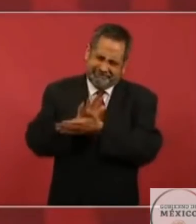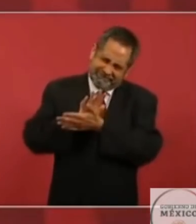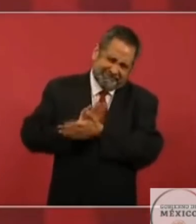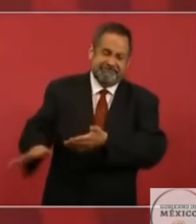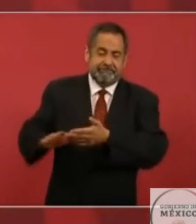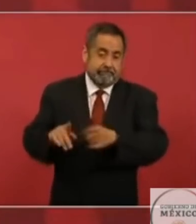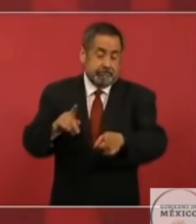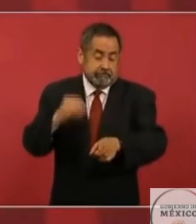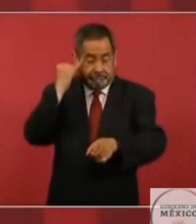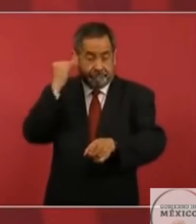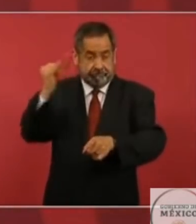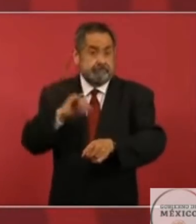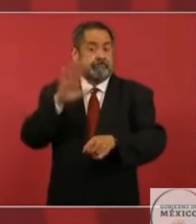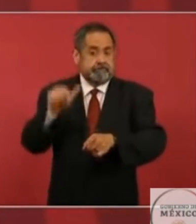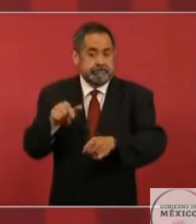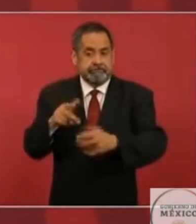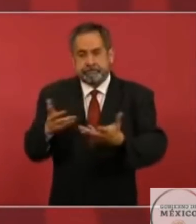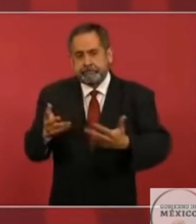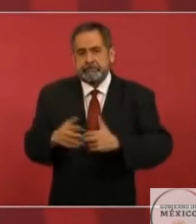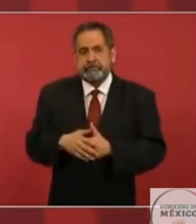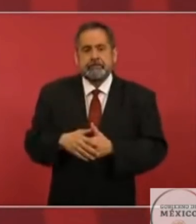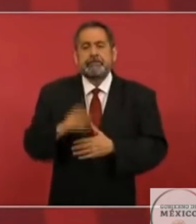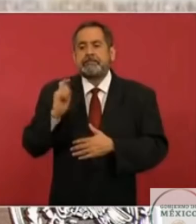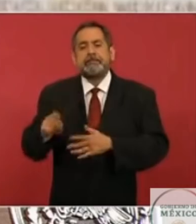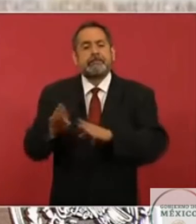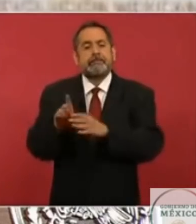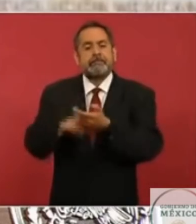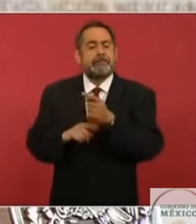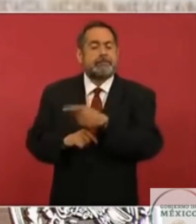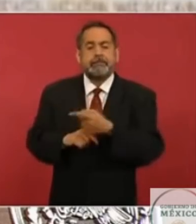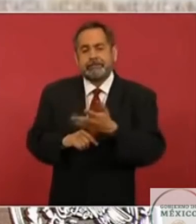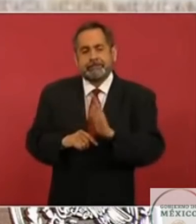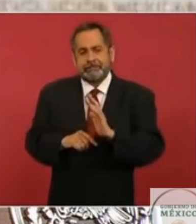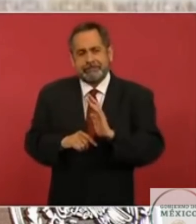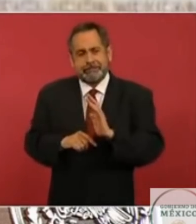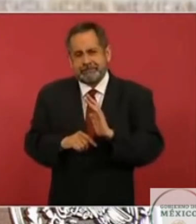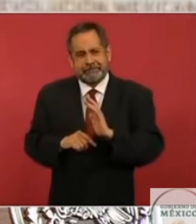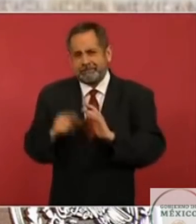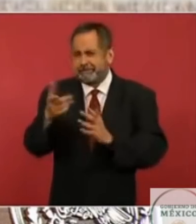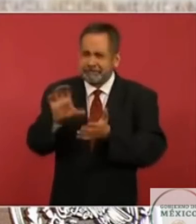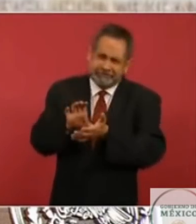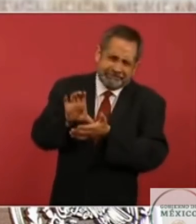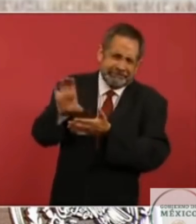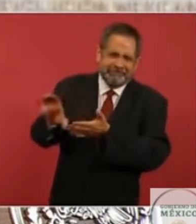era terminar y era enterrar muchísimo dinero